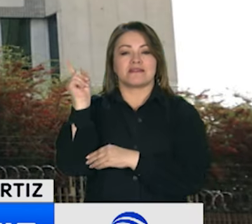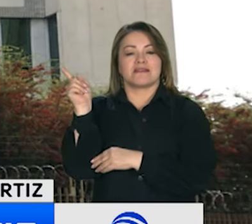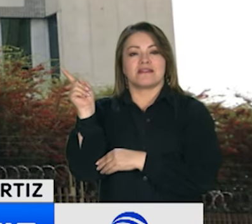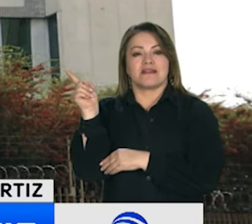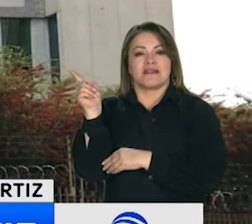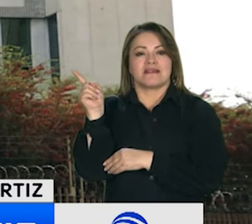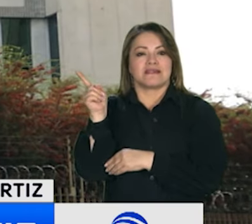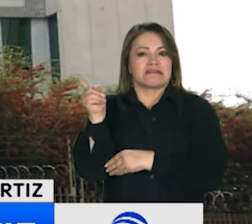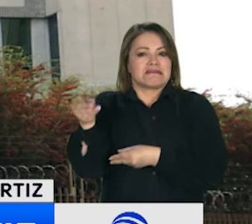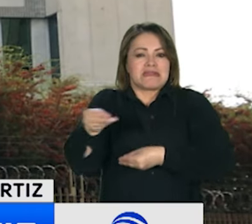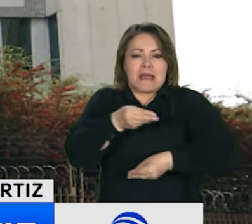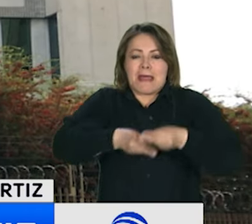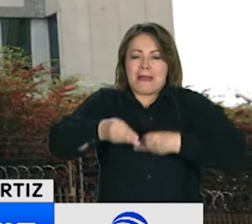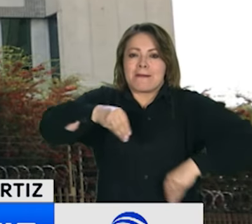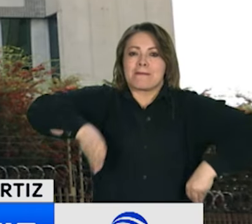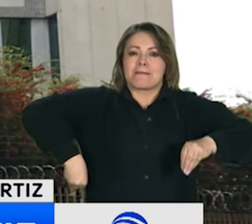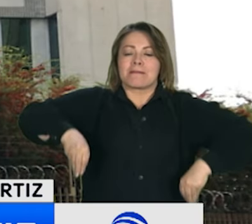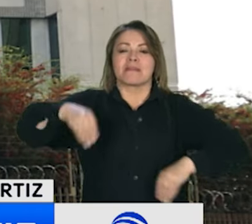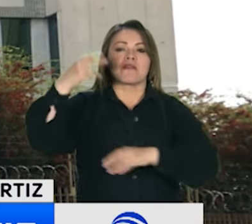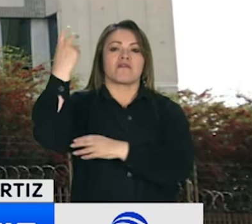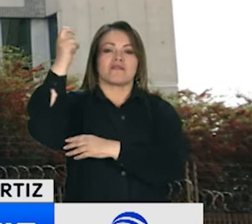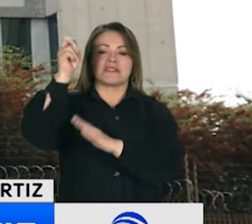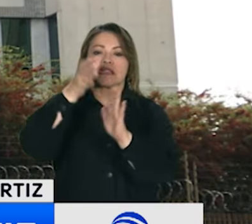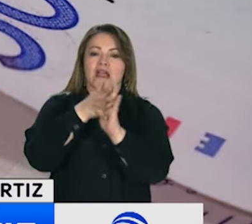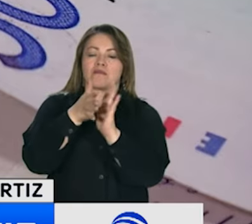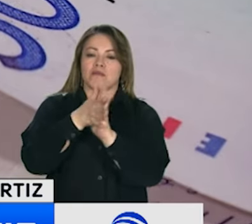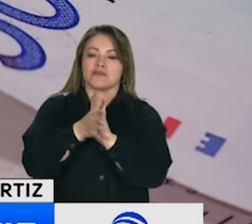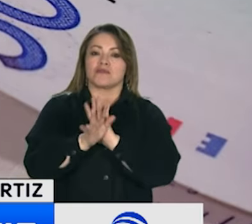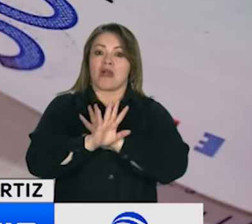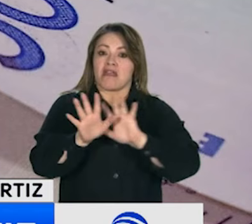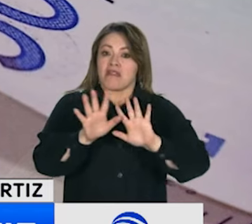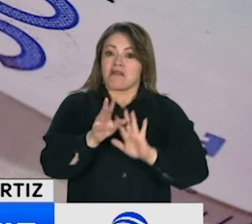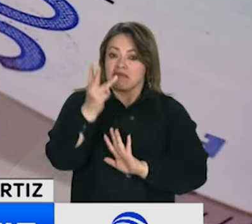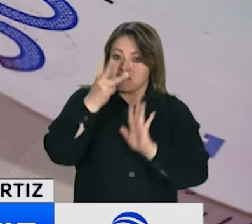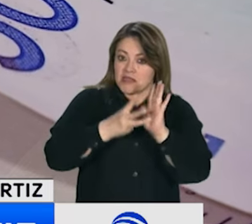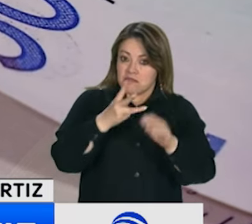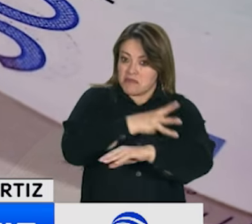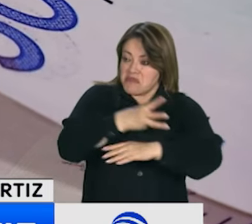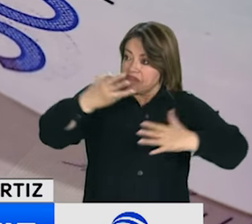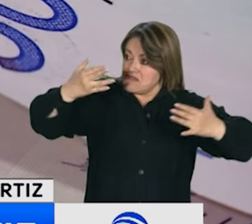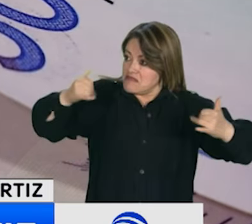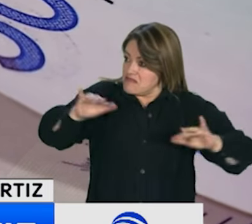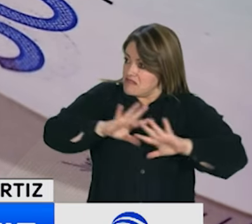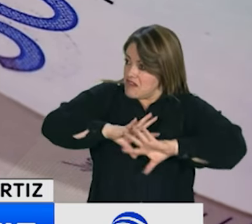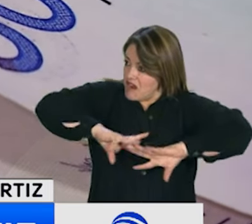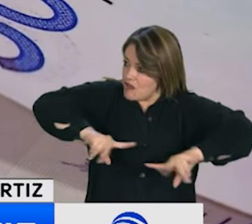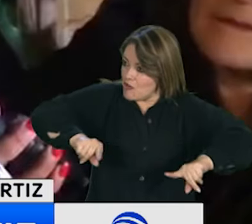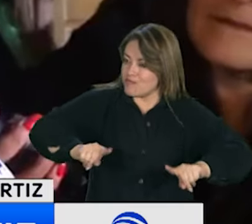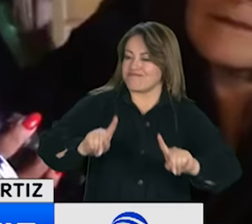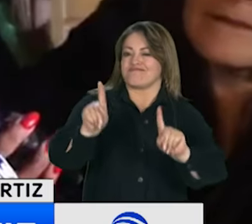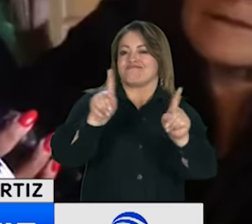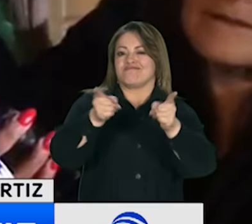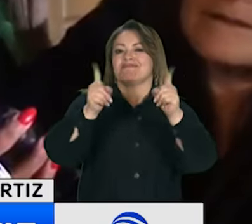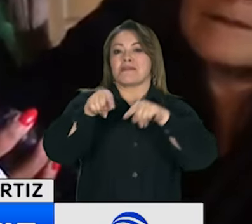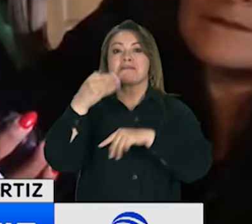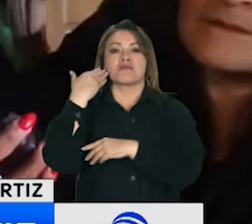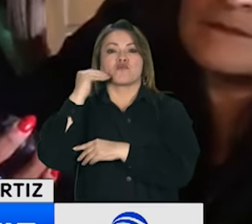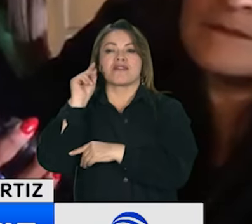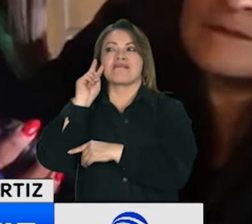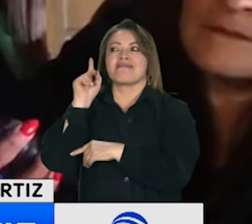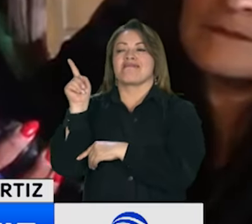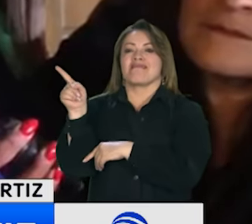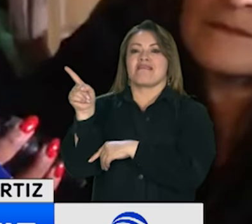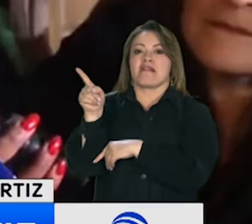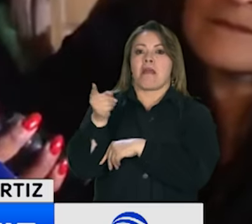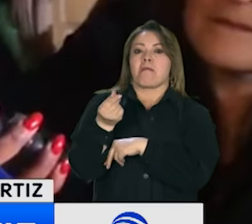Pero la Fiscalía reveló que no fueron únicamente los 3.000 millones de pesos, sino que además Sandra Ortiz solicitó la